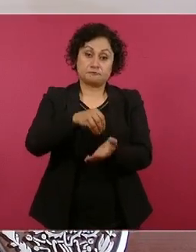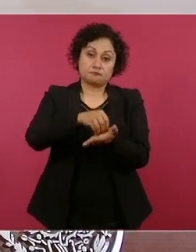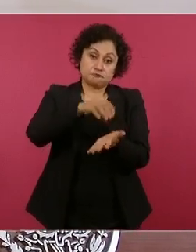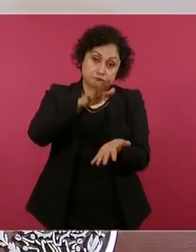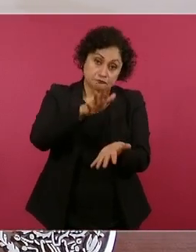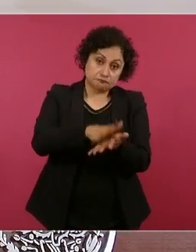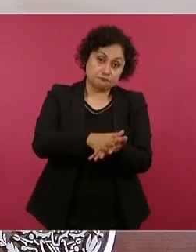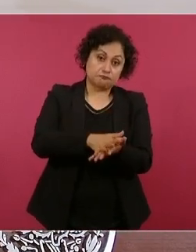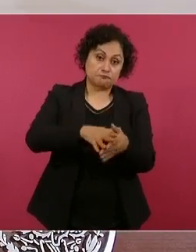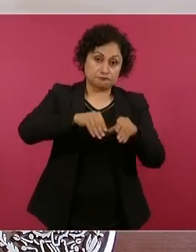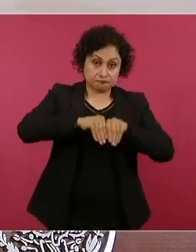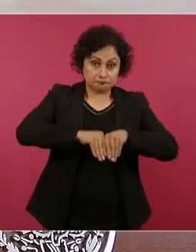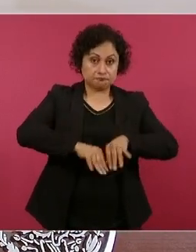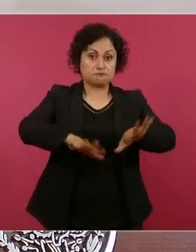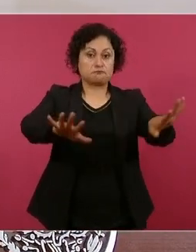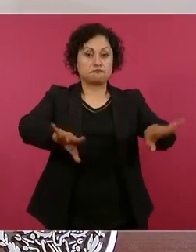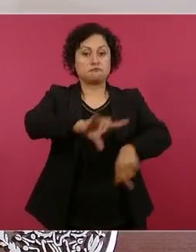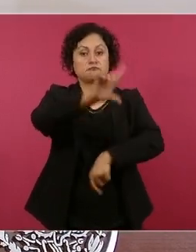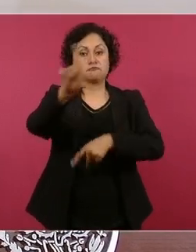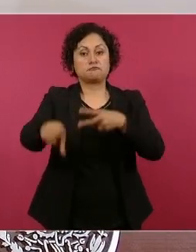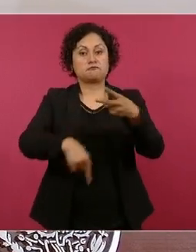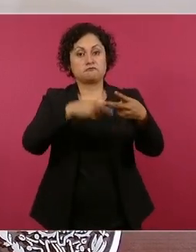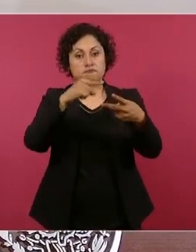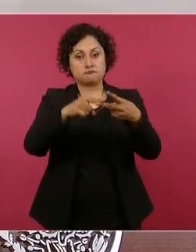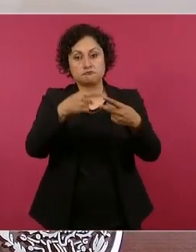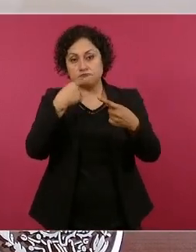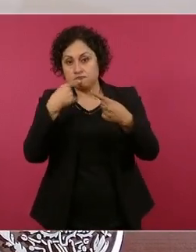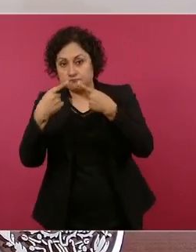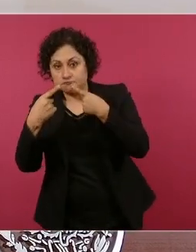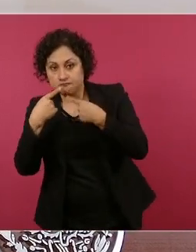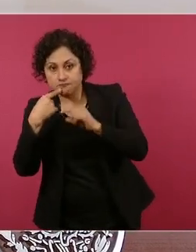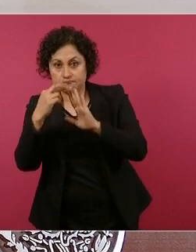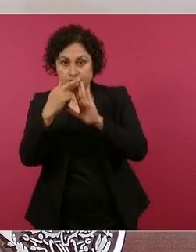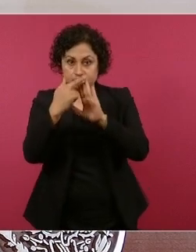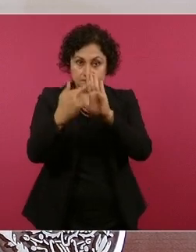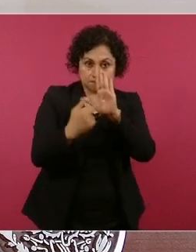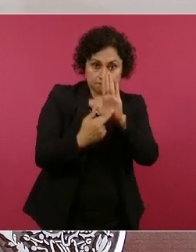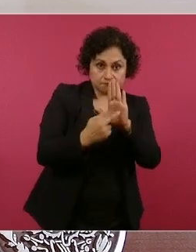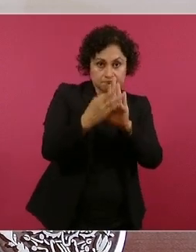Se va a crear el fideicomiso,